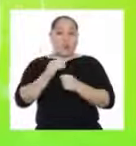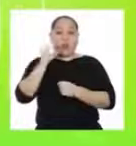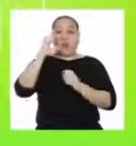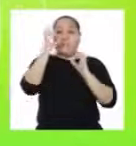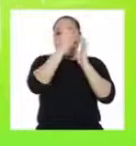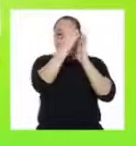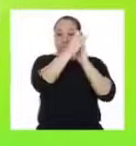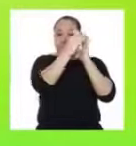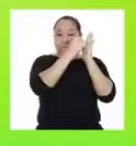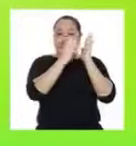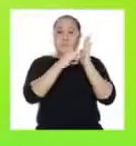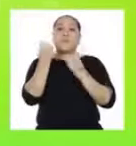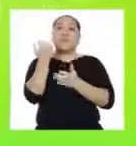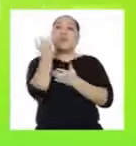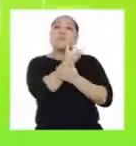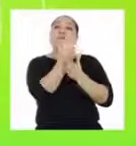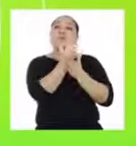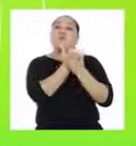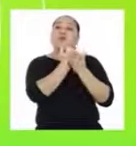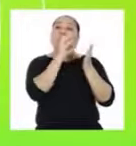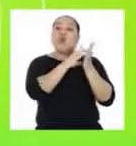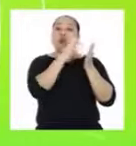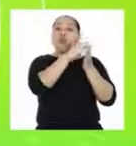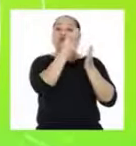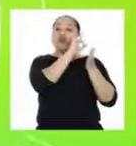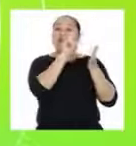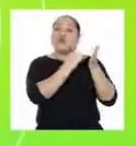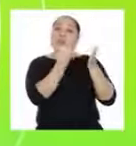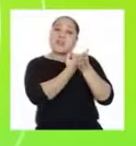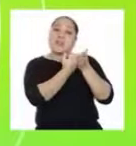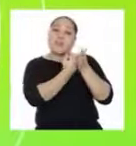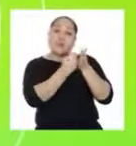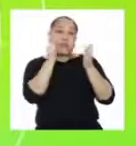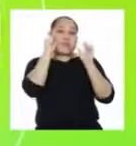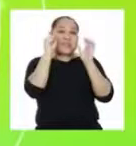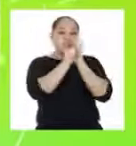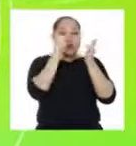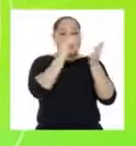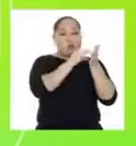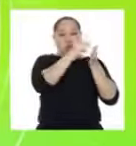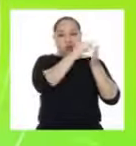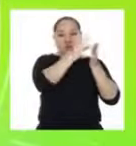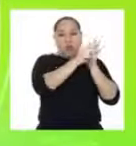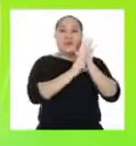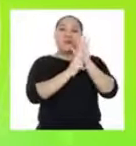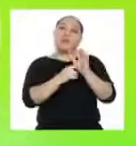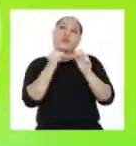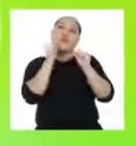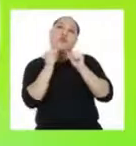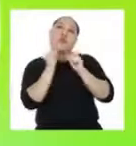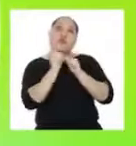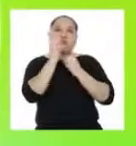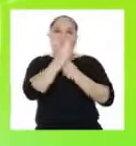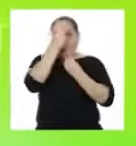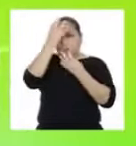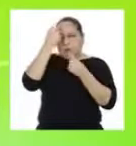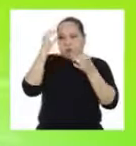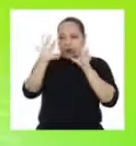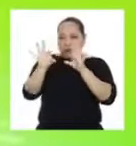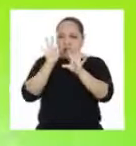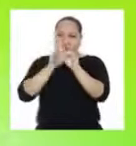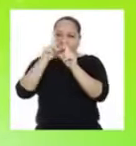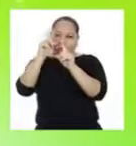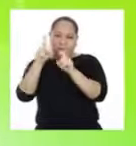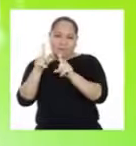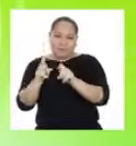te explico. Un pictograma es un tipo de gráfico en el que se utilizan dibujos y símbolos para representar cantidades o datos